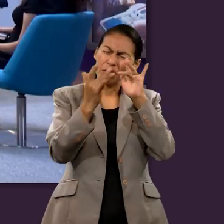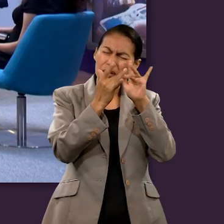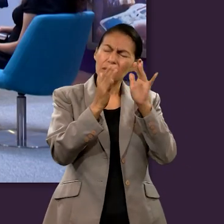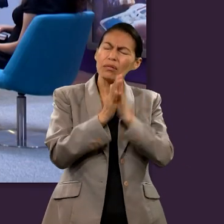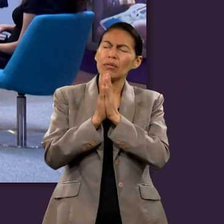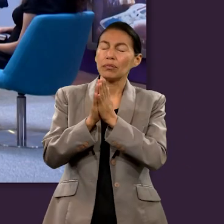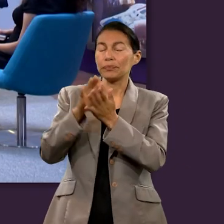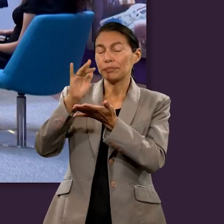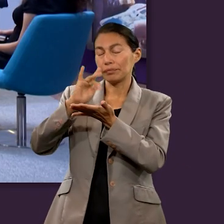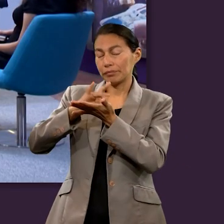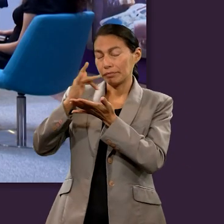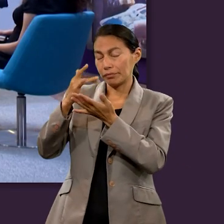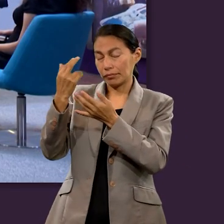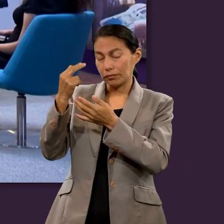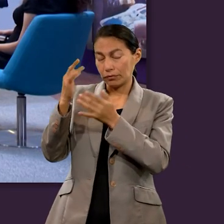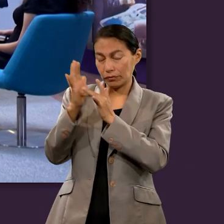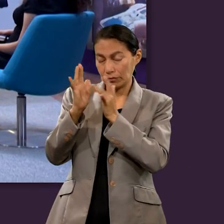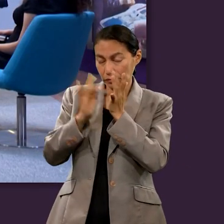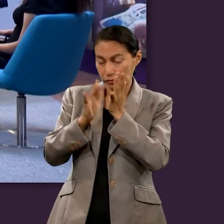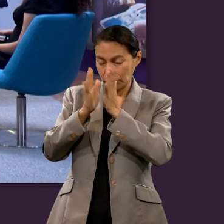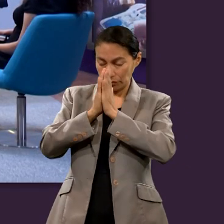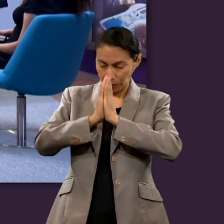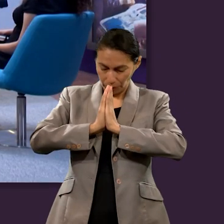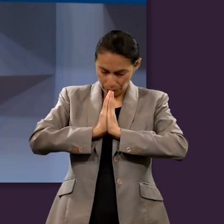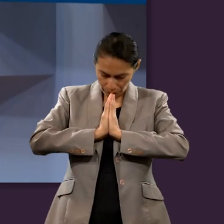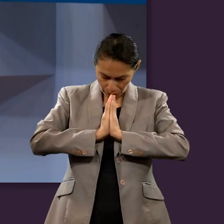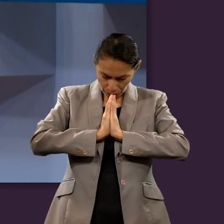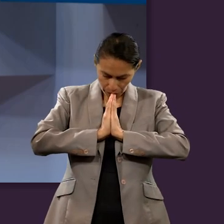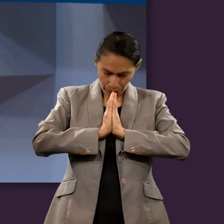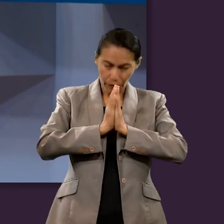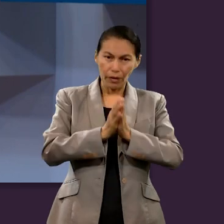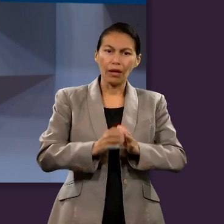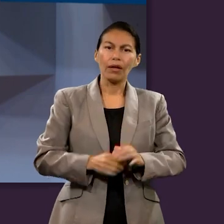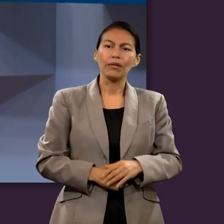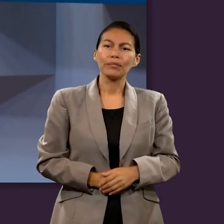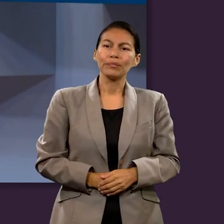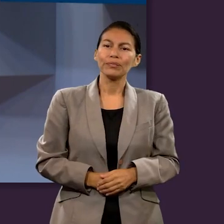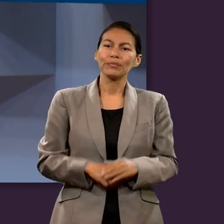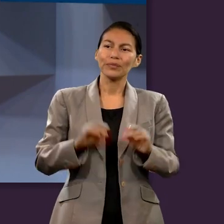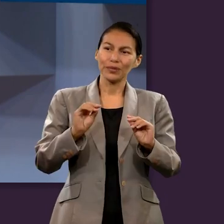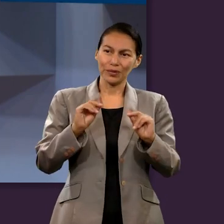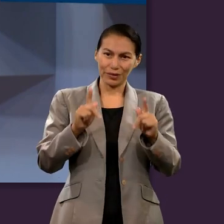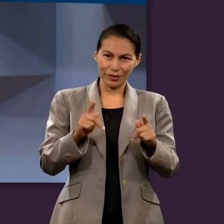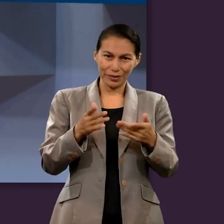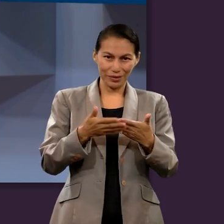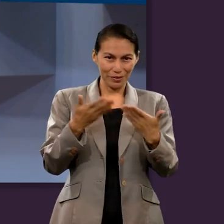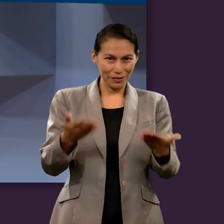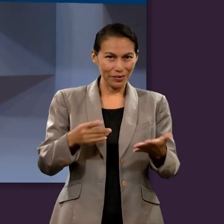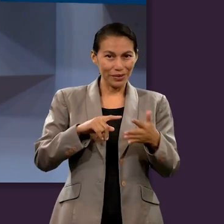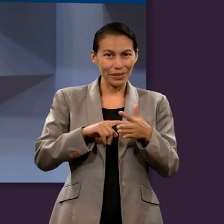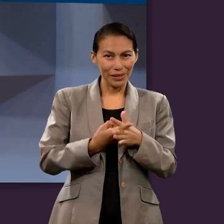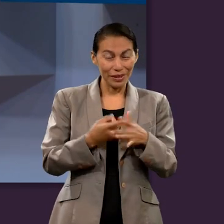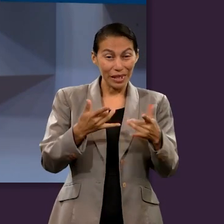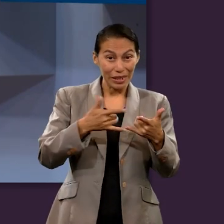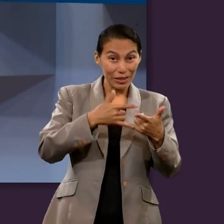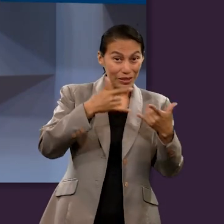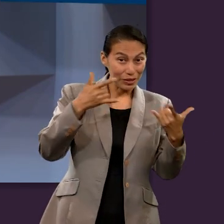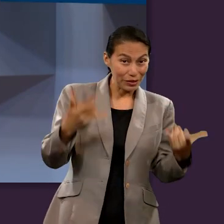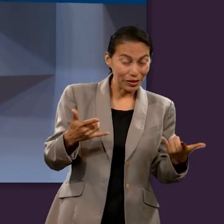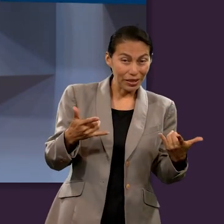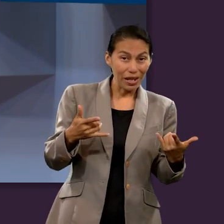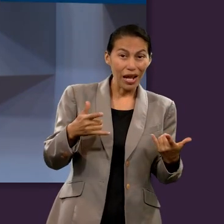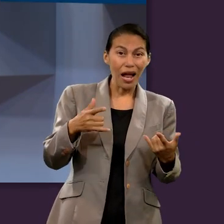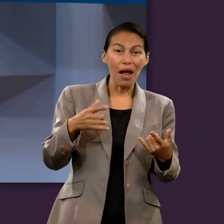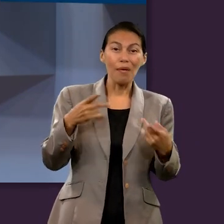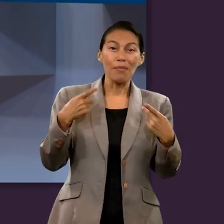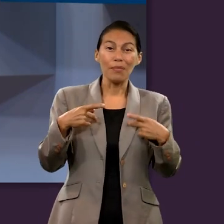de Jesús. Amén. Amén. Muy bien, vamos a comenzar. Vamos a comenzar con un episodio especial que tiene que